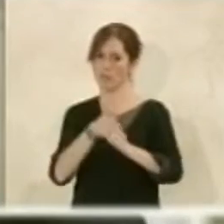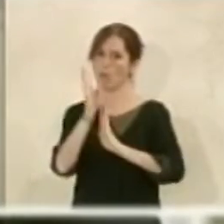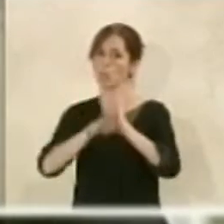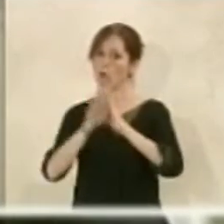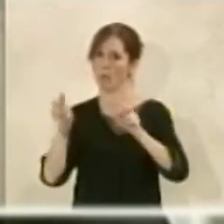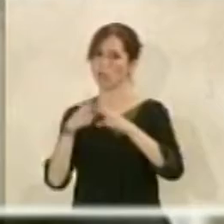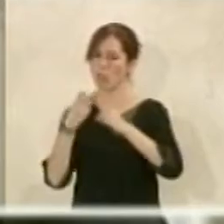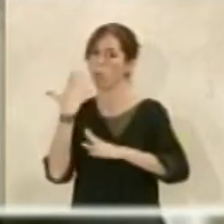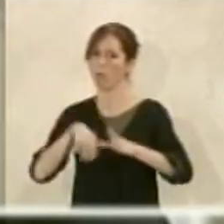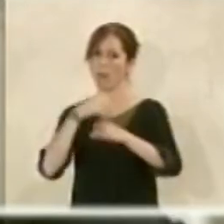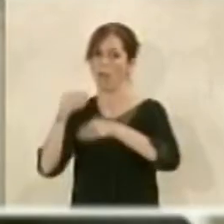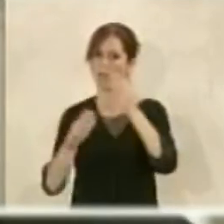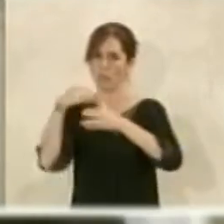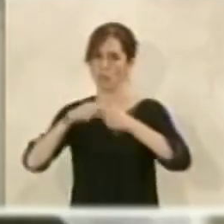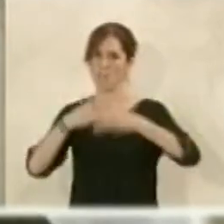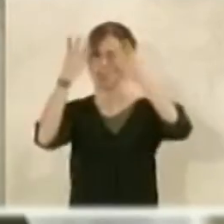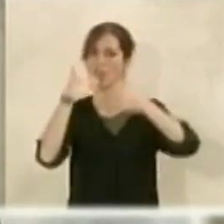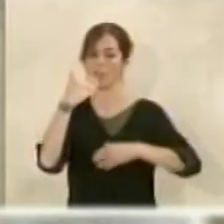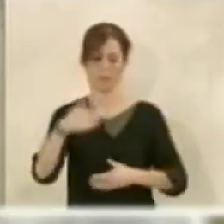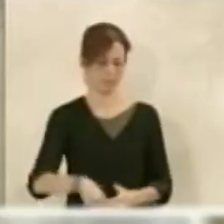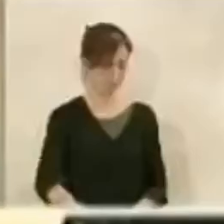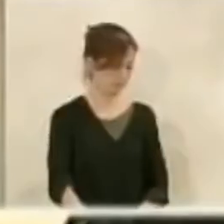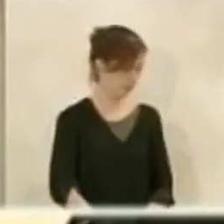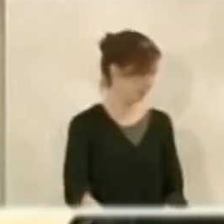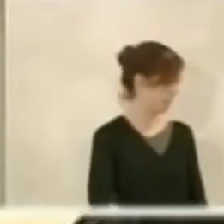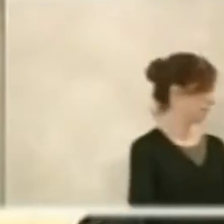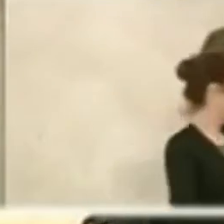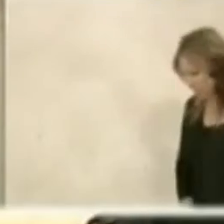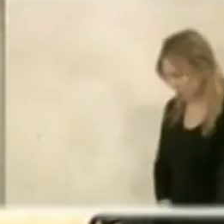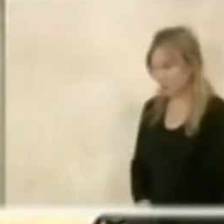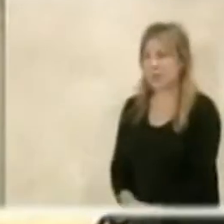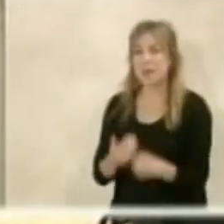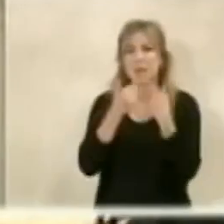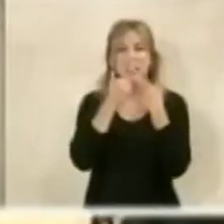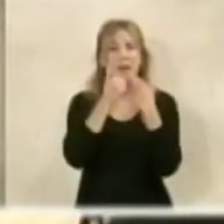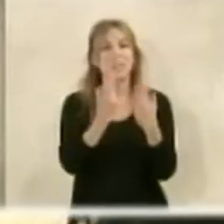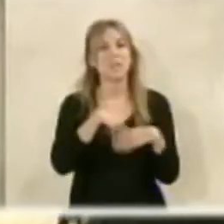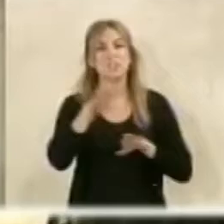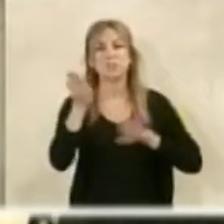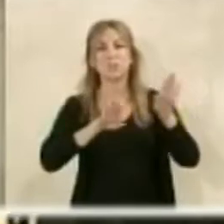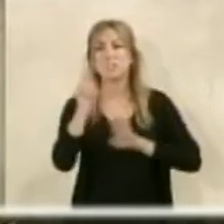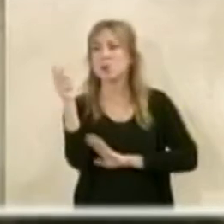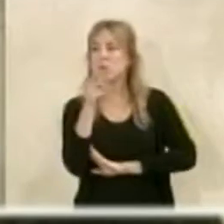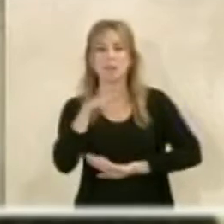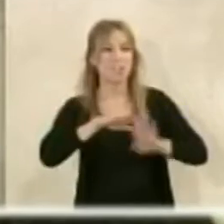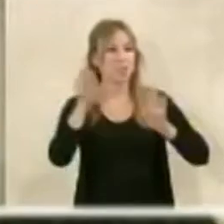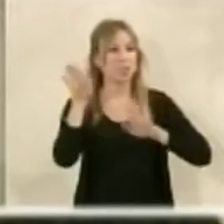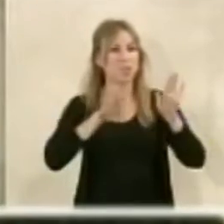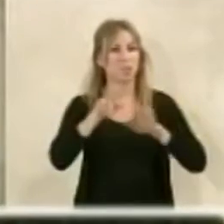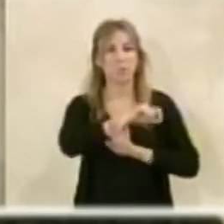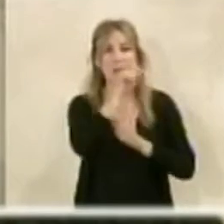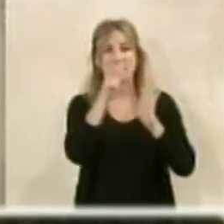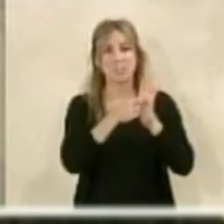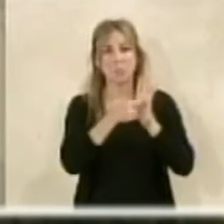programa social que van a meter en ese edificio muchas gracias muchas gracias señor Castellón alguna segunda intervención a este